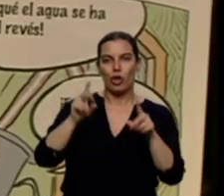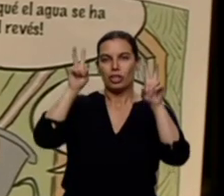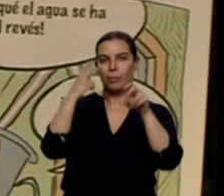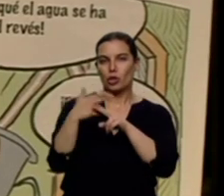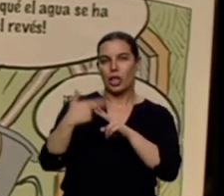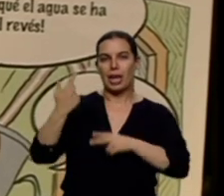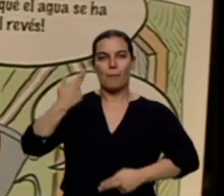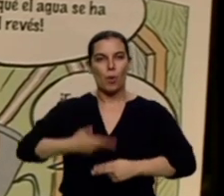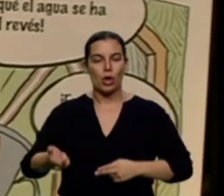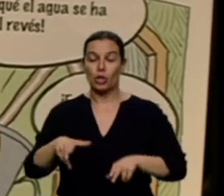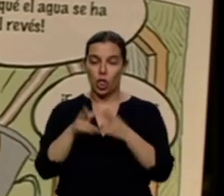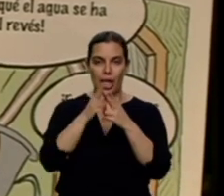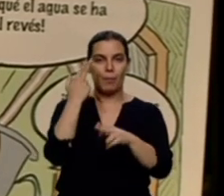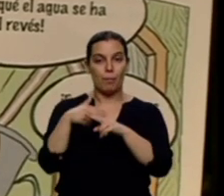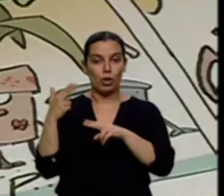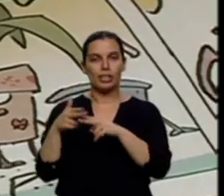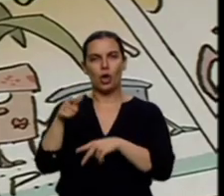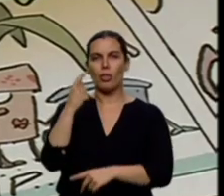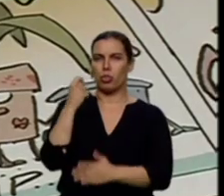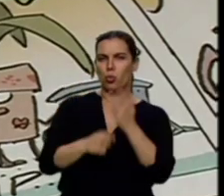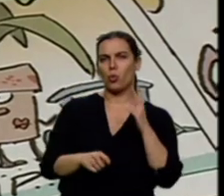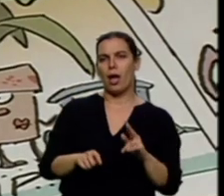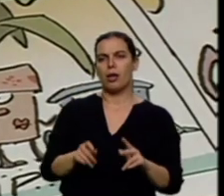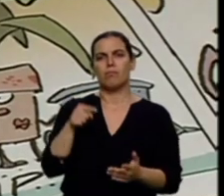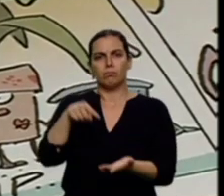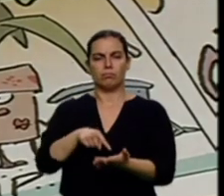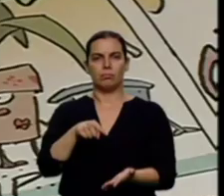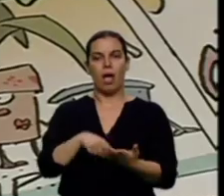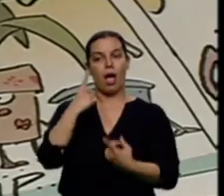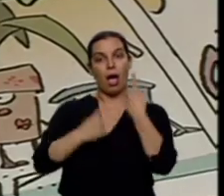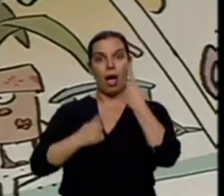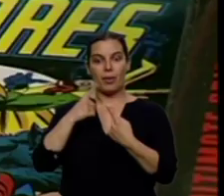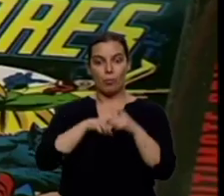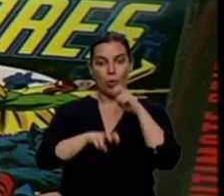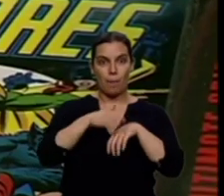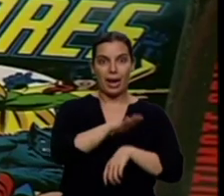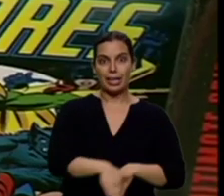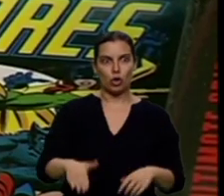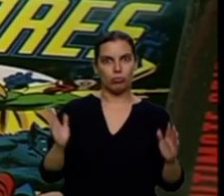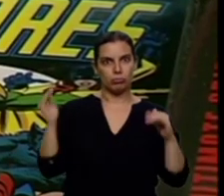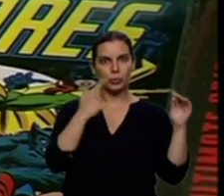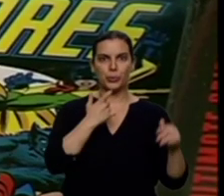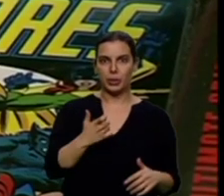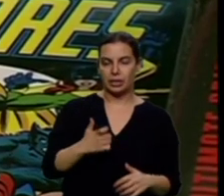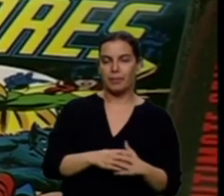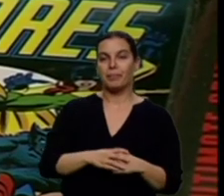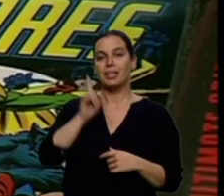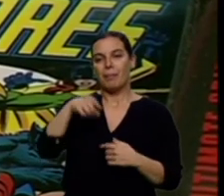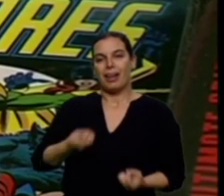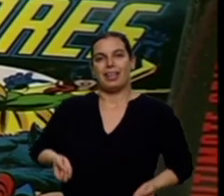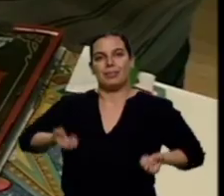novela gráfica se vuelve más dura y exigente, tanto que a veces cuesta encontrar productos para niños. También cambia la forma de expresión de las viñetas